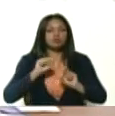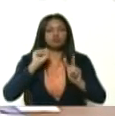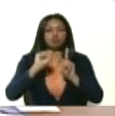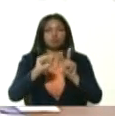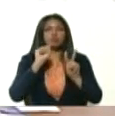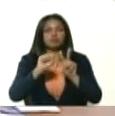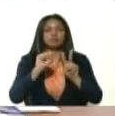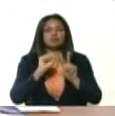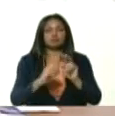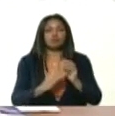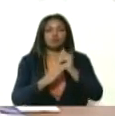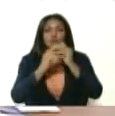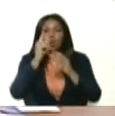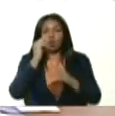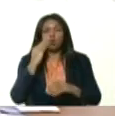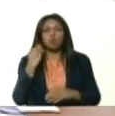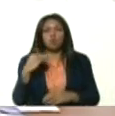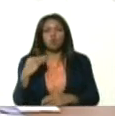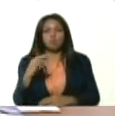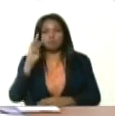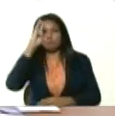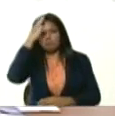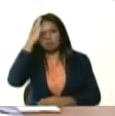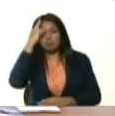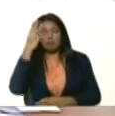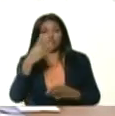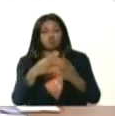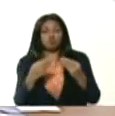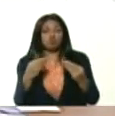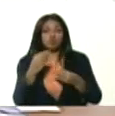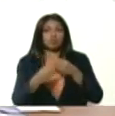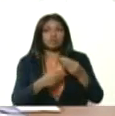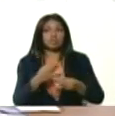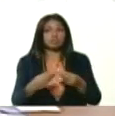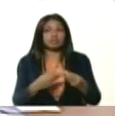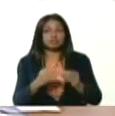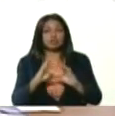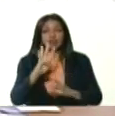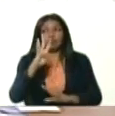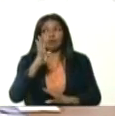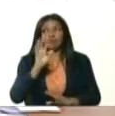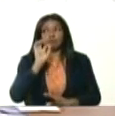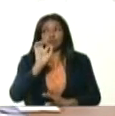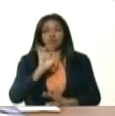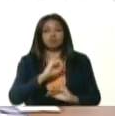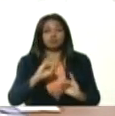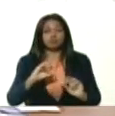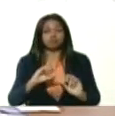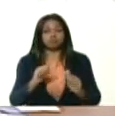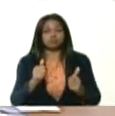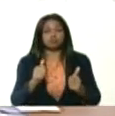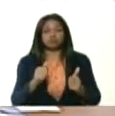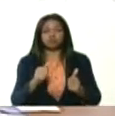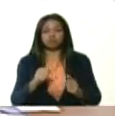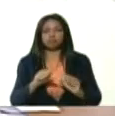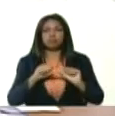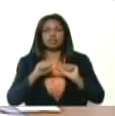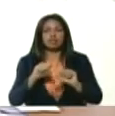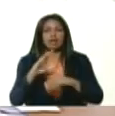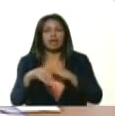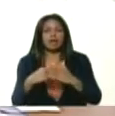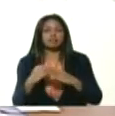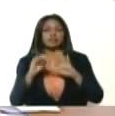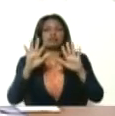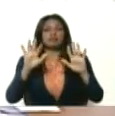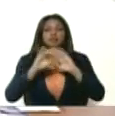joven líder Mery Maldonado, por todo lo que están haciendo allá. El toque de queda ya a las cuatro en punto comenzó a regir hasta las diez de la